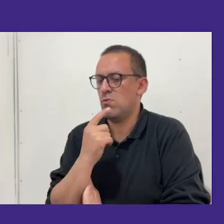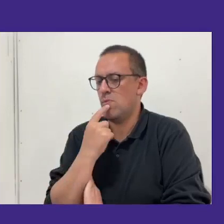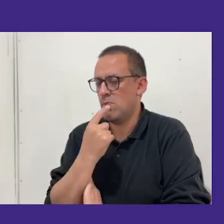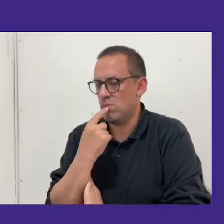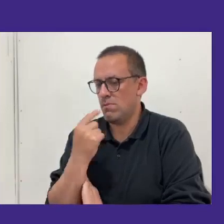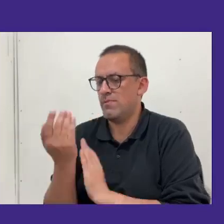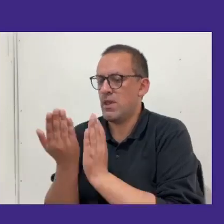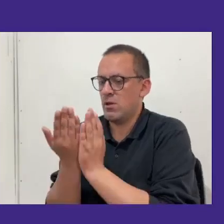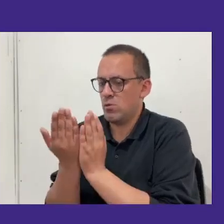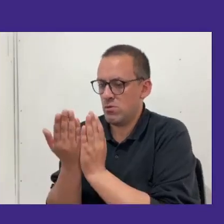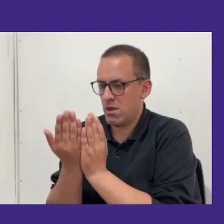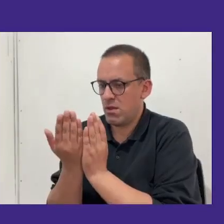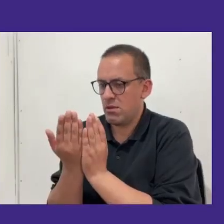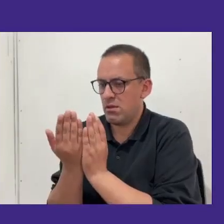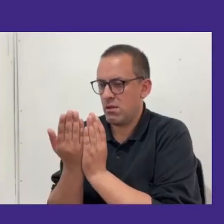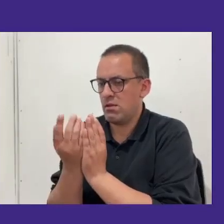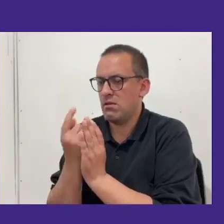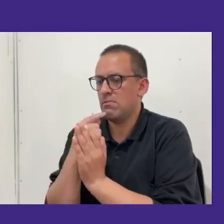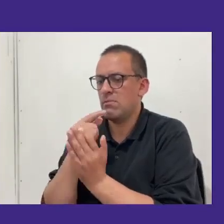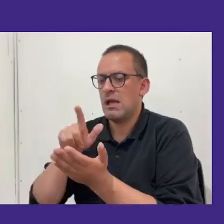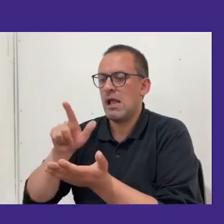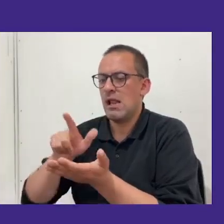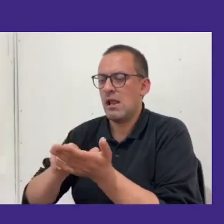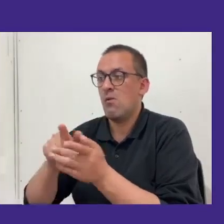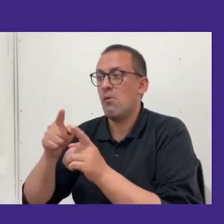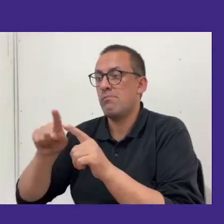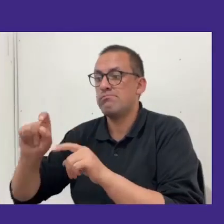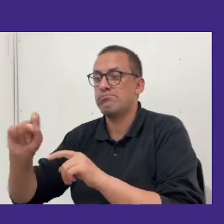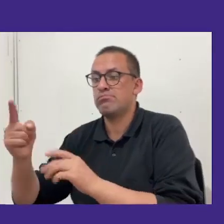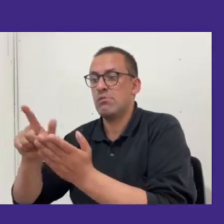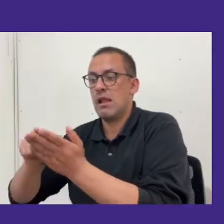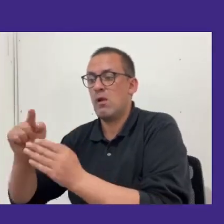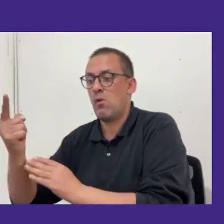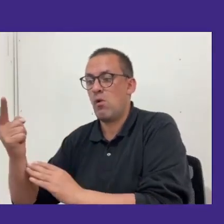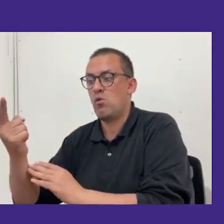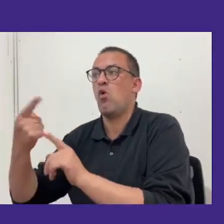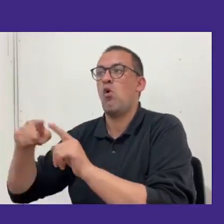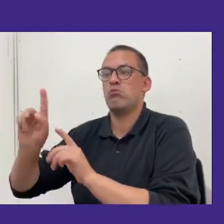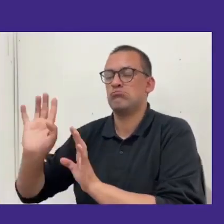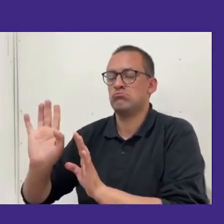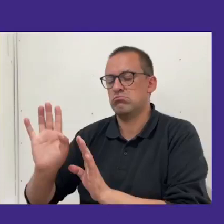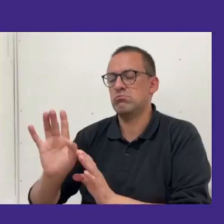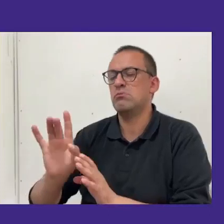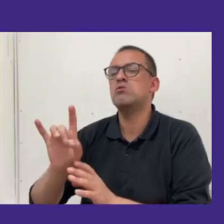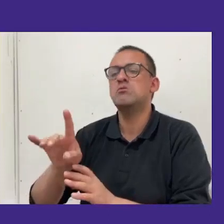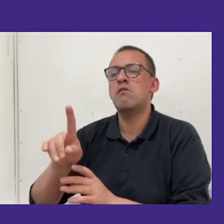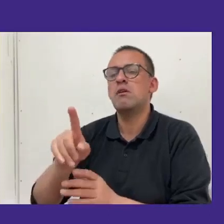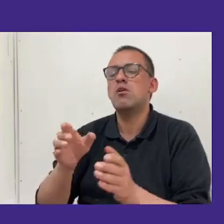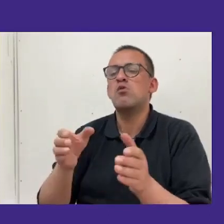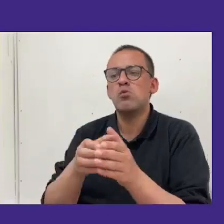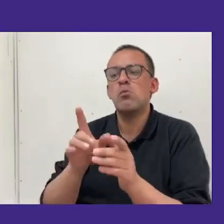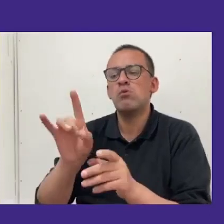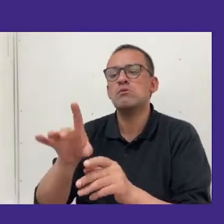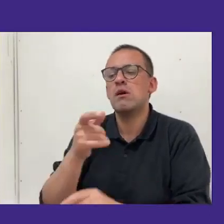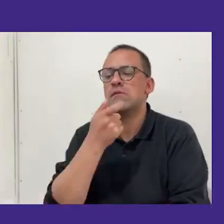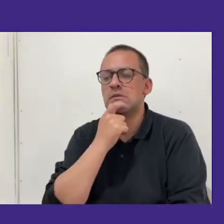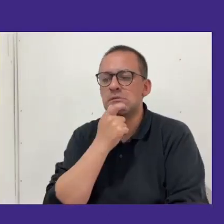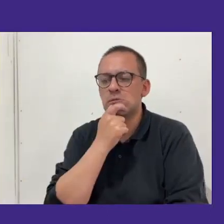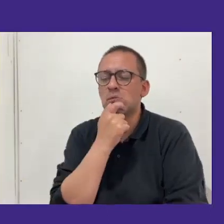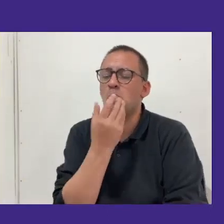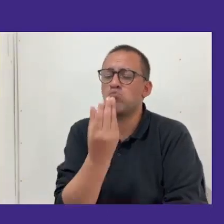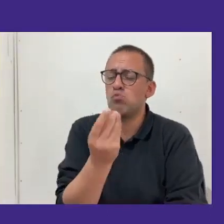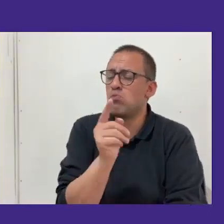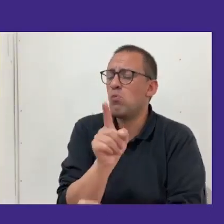estudiantes que tuvieran una lengua principal distinta al español. Pero es importante saber estos grupos, aunque sean minoría,